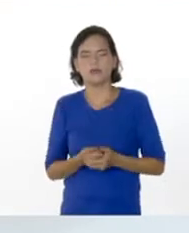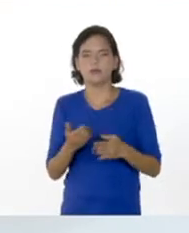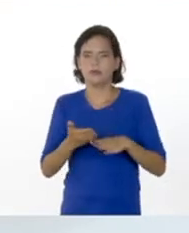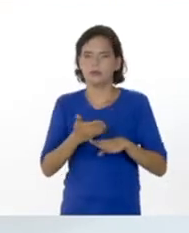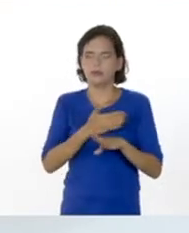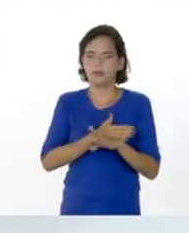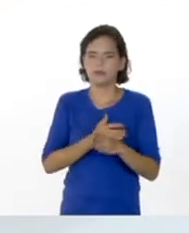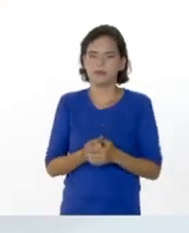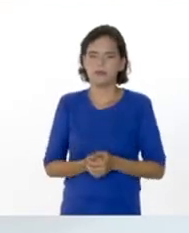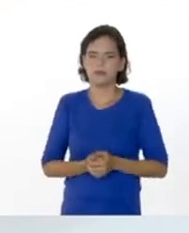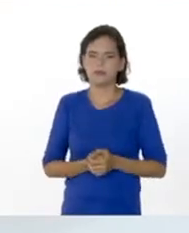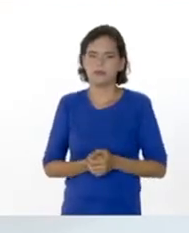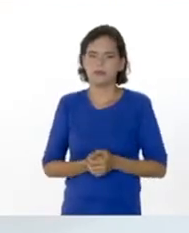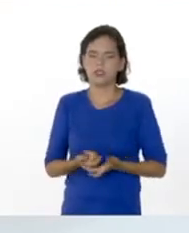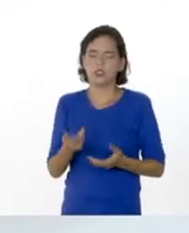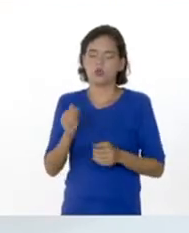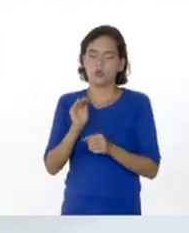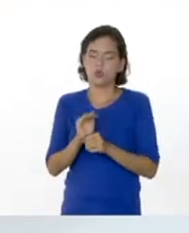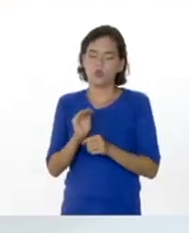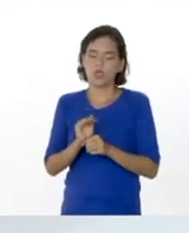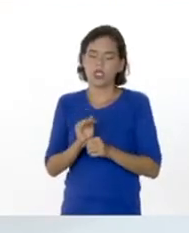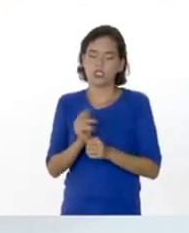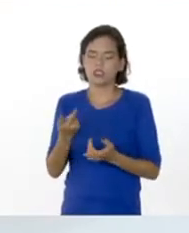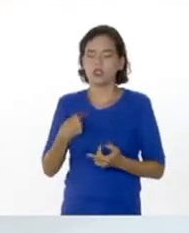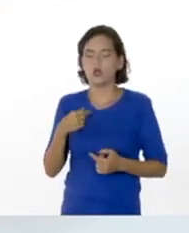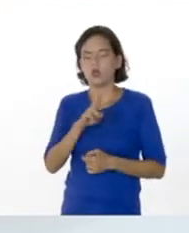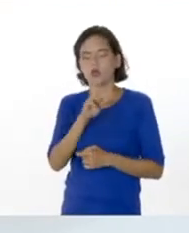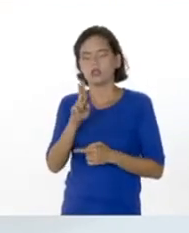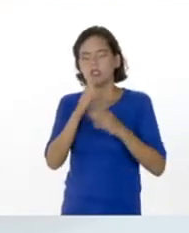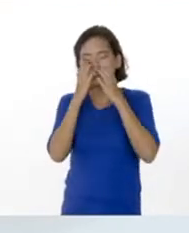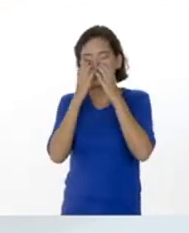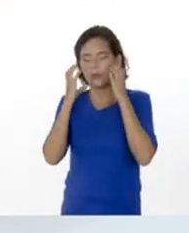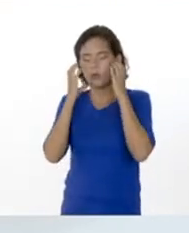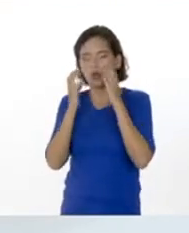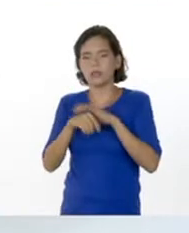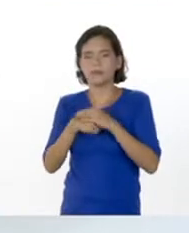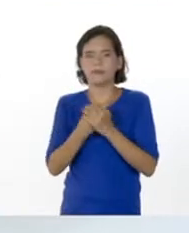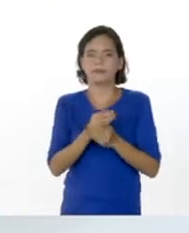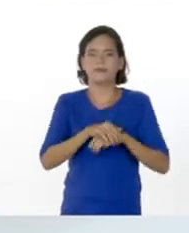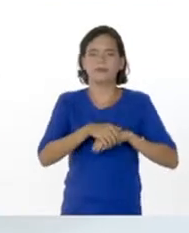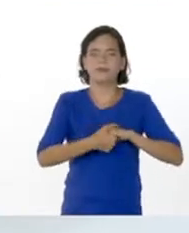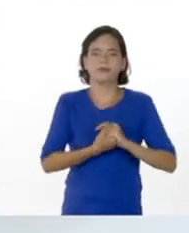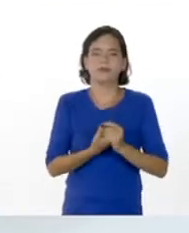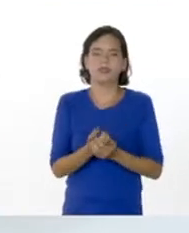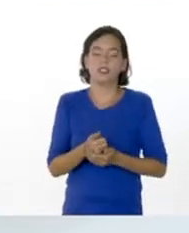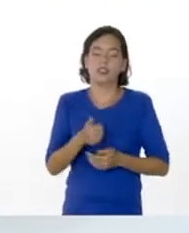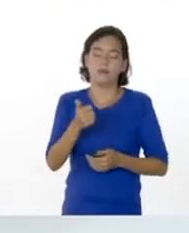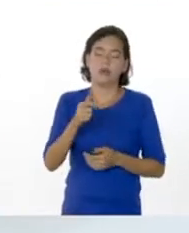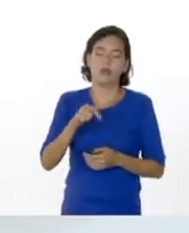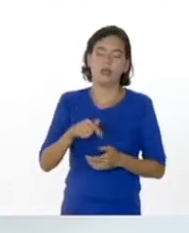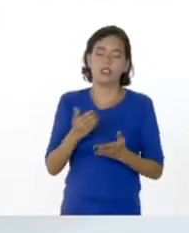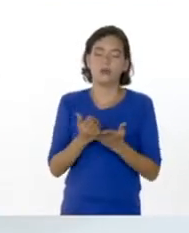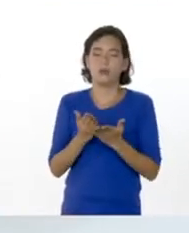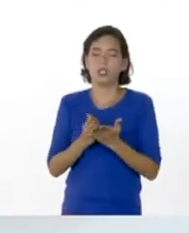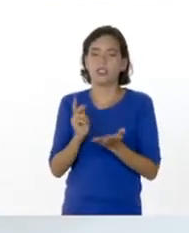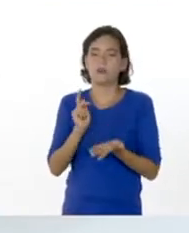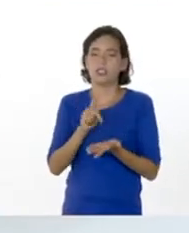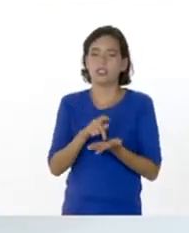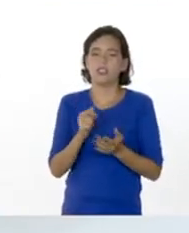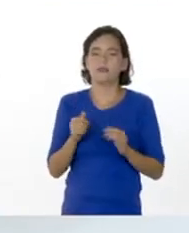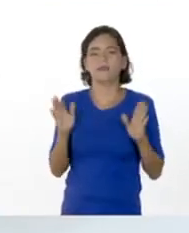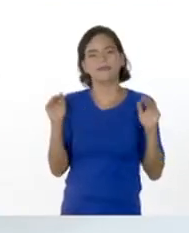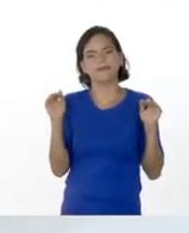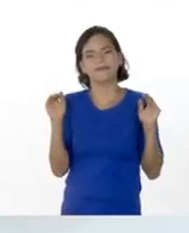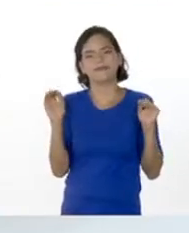antes no dejar de cuidarnos, utilizar el tapabocas, el lavado de las manos y más ahora que tenemos las clases presenciales.